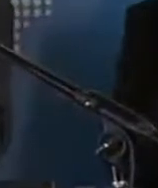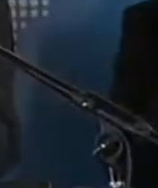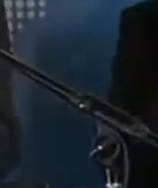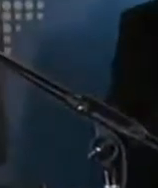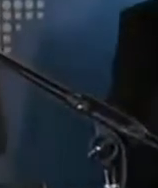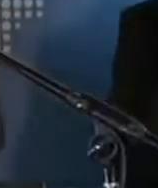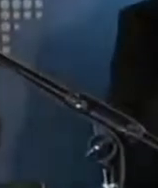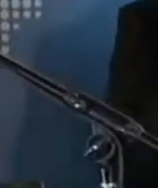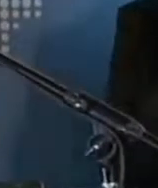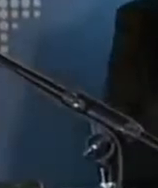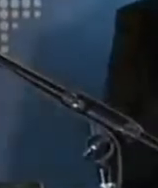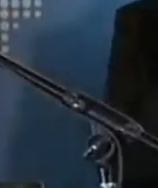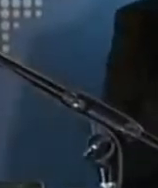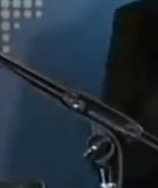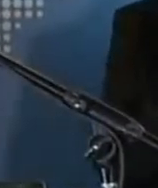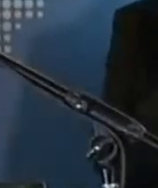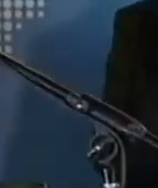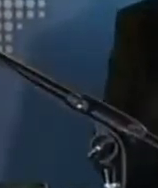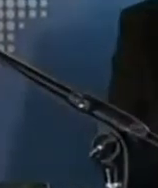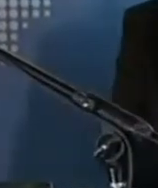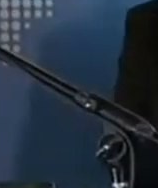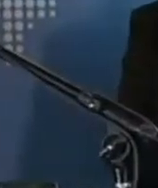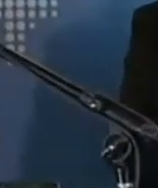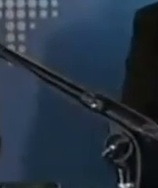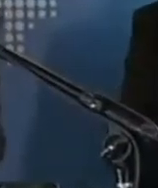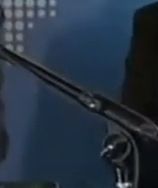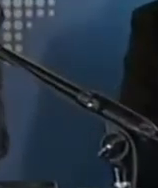doctora Cristina Fernández de Kirchner.